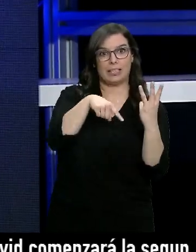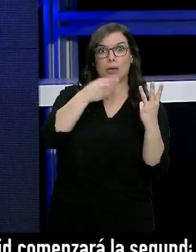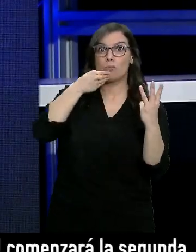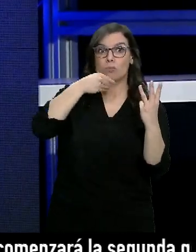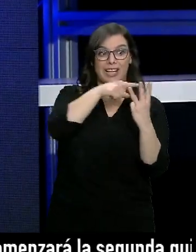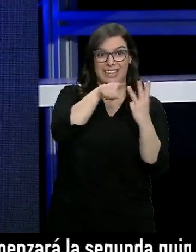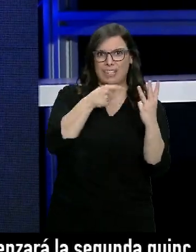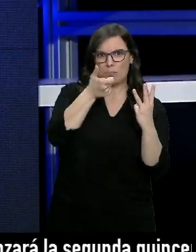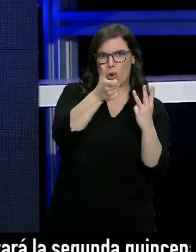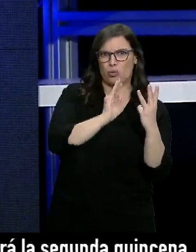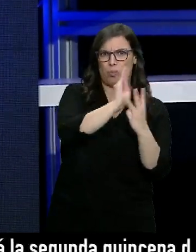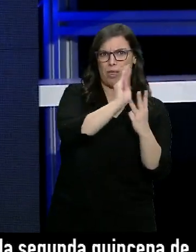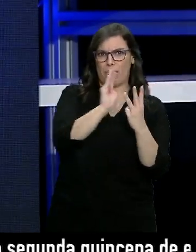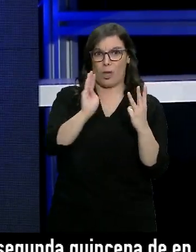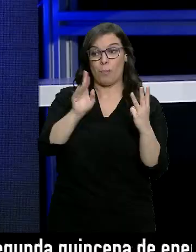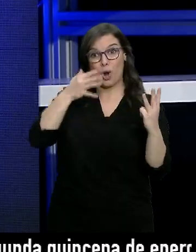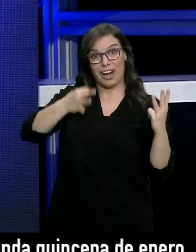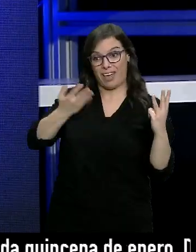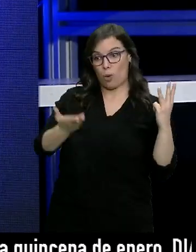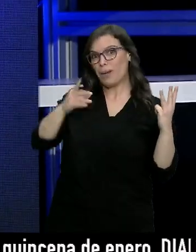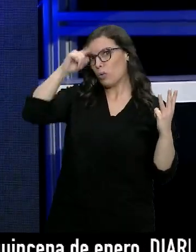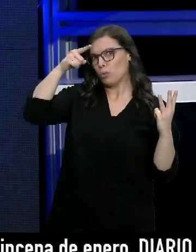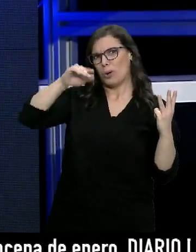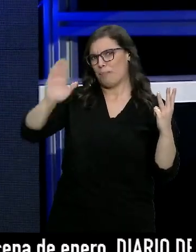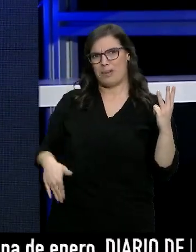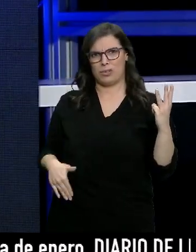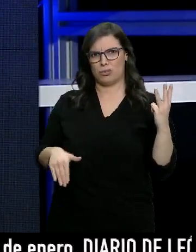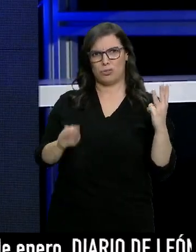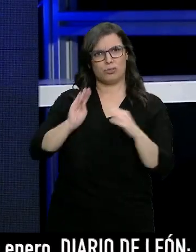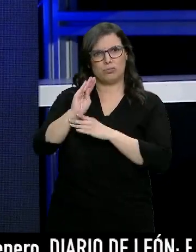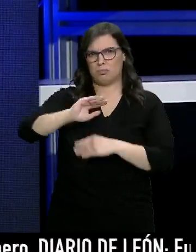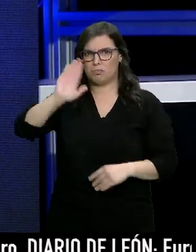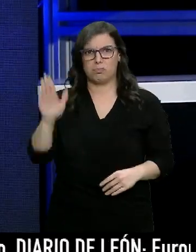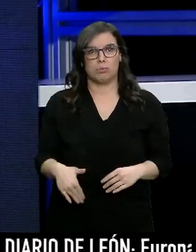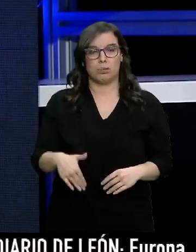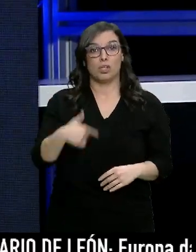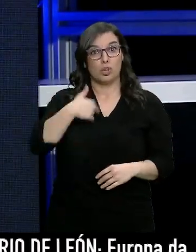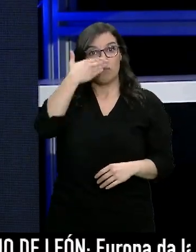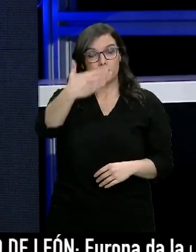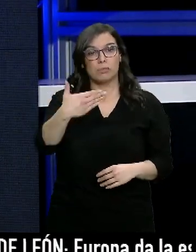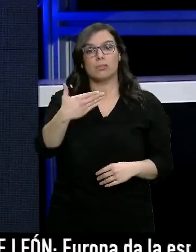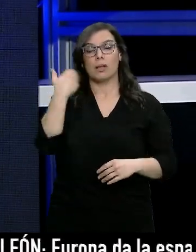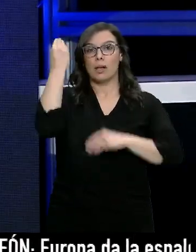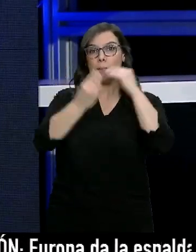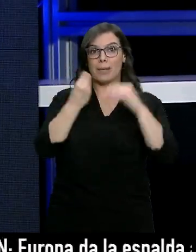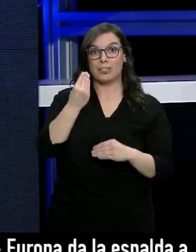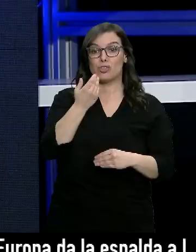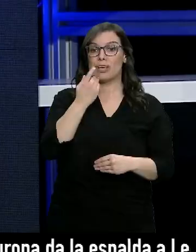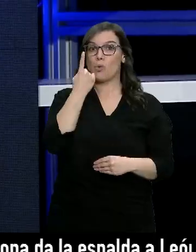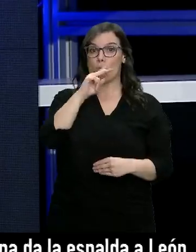muy poco, desde luego aseguro que la cultura está mucho menos subvencionada que estos ámbitos. Y yo sinceramente creo que todo euro público